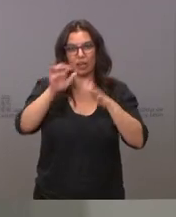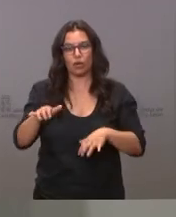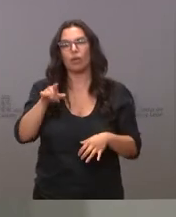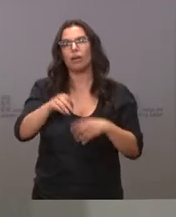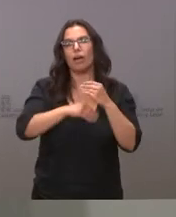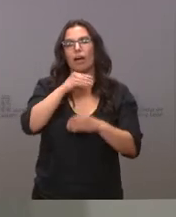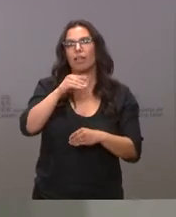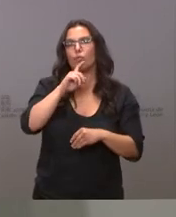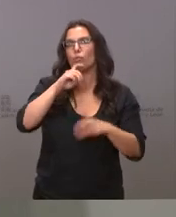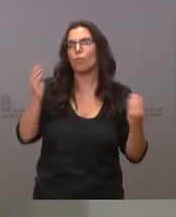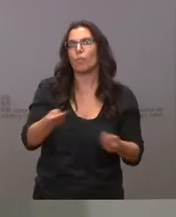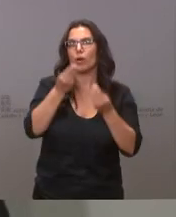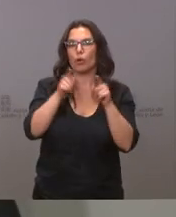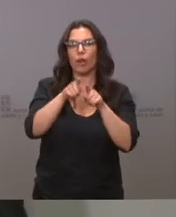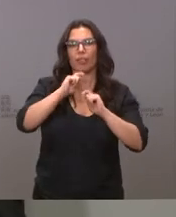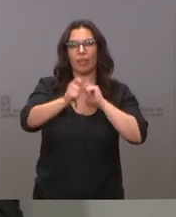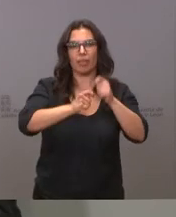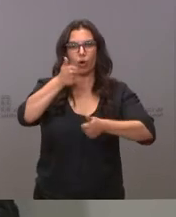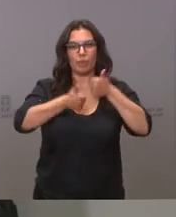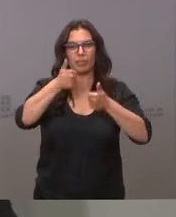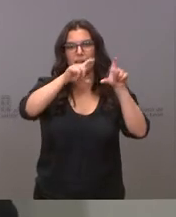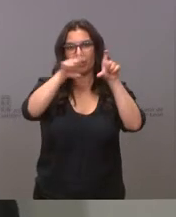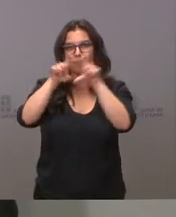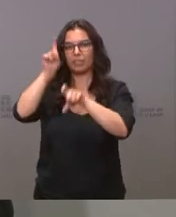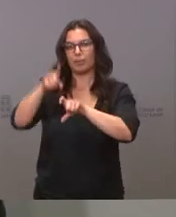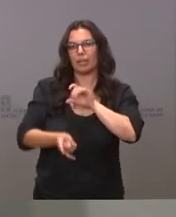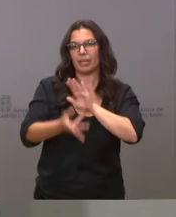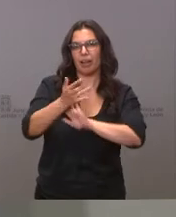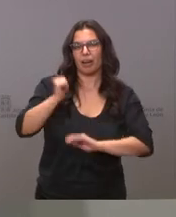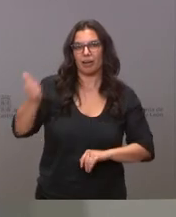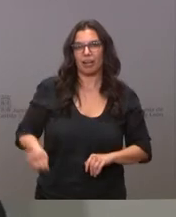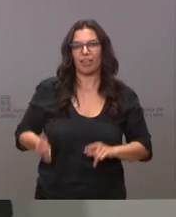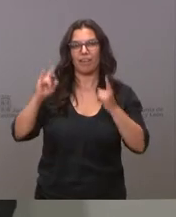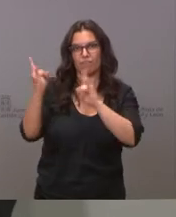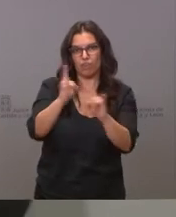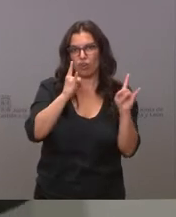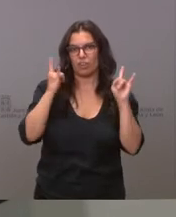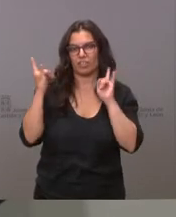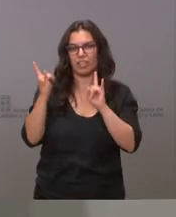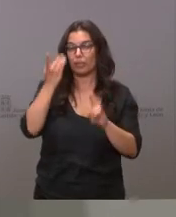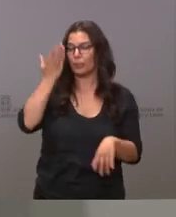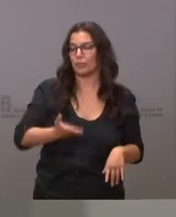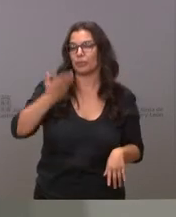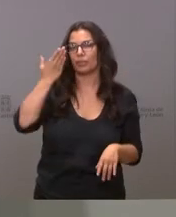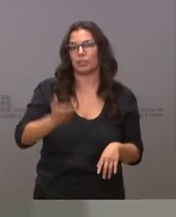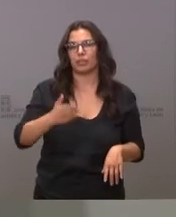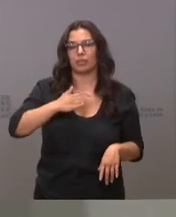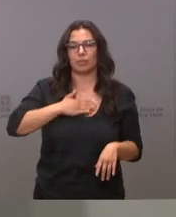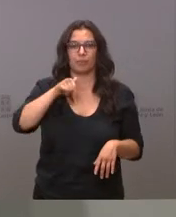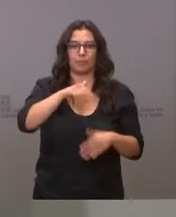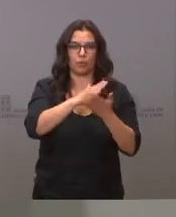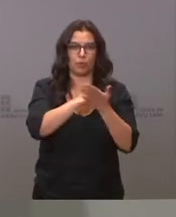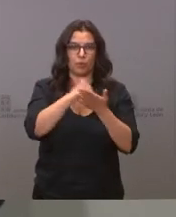mejorando la competitividad empresarial y la generación de riqueza forestal tan importante en nuestra